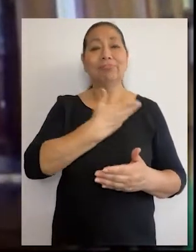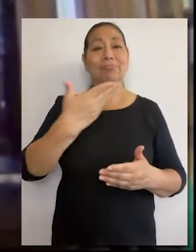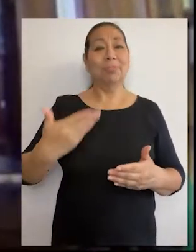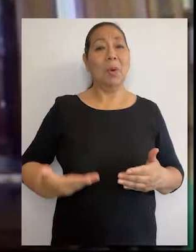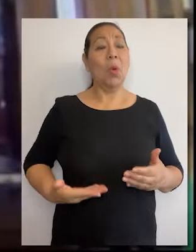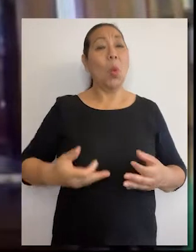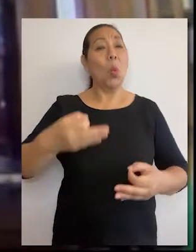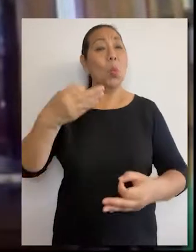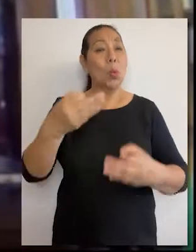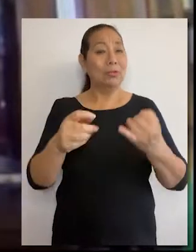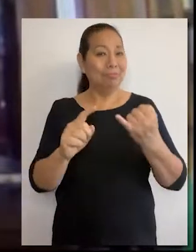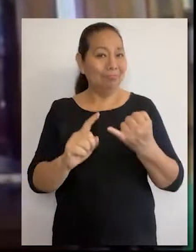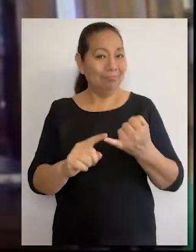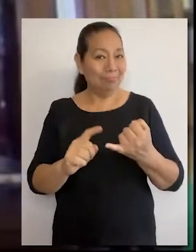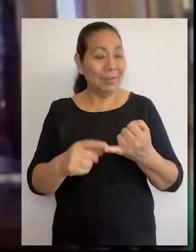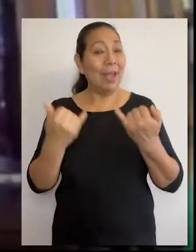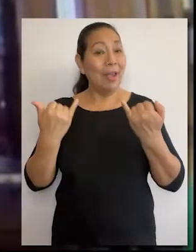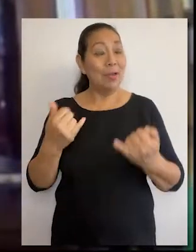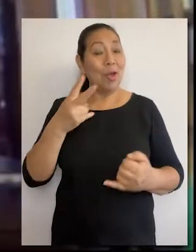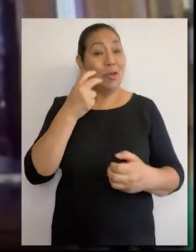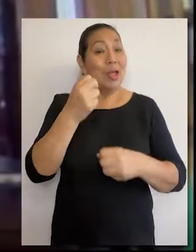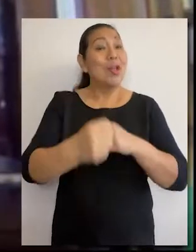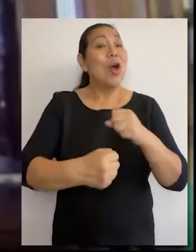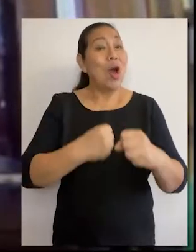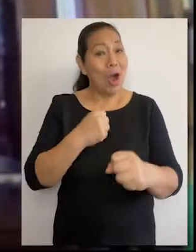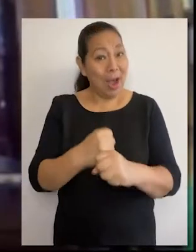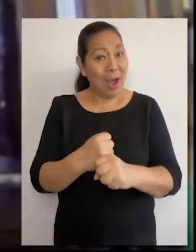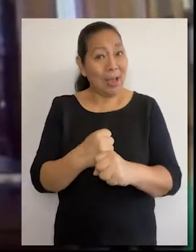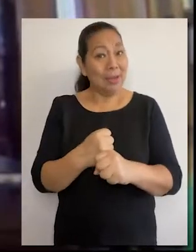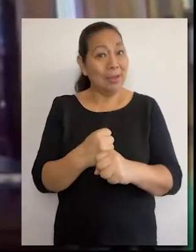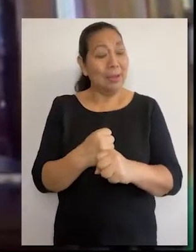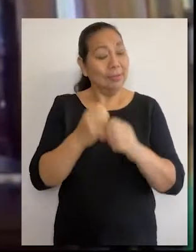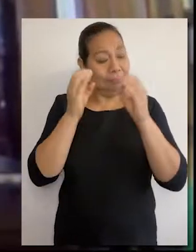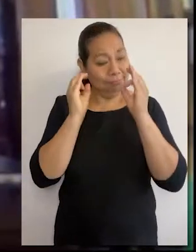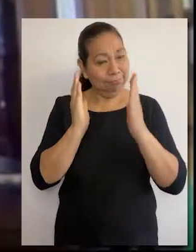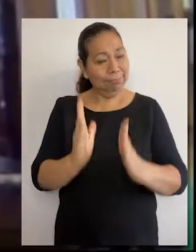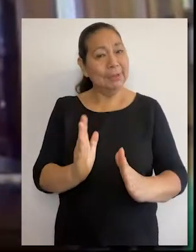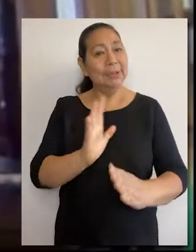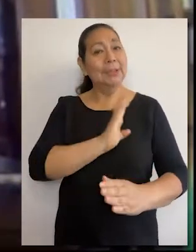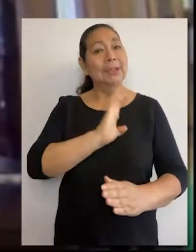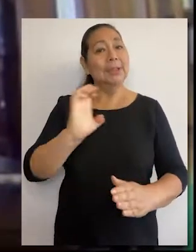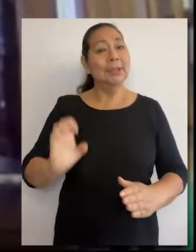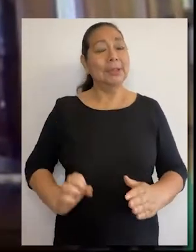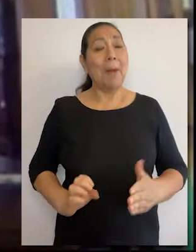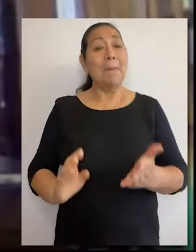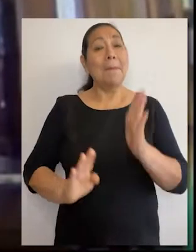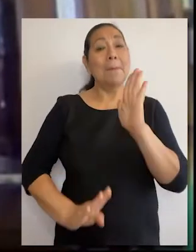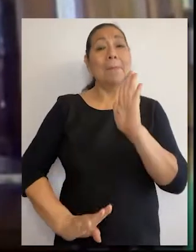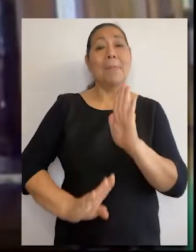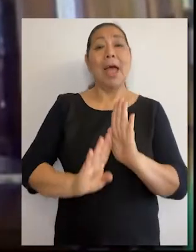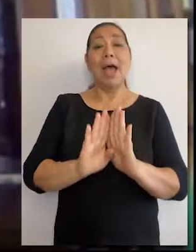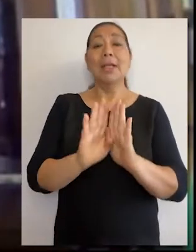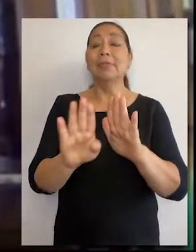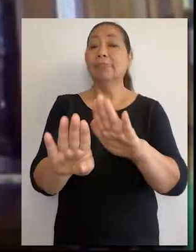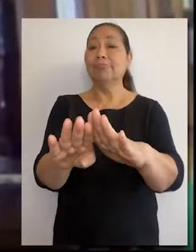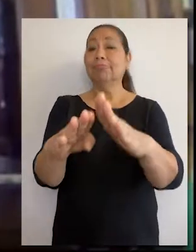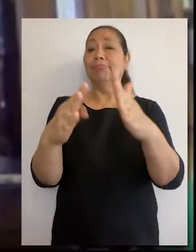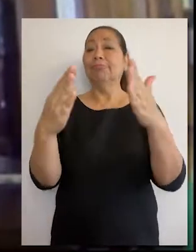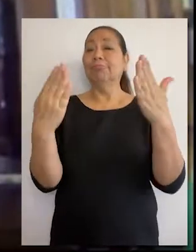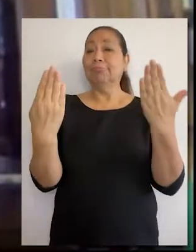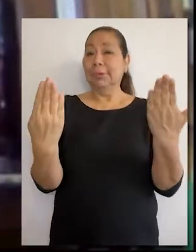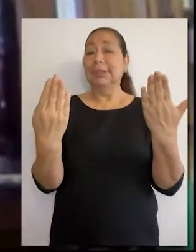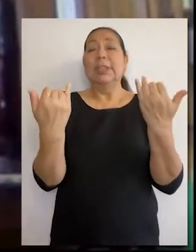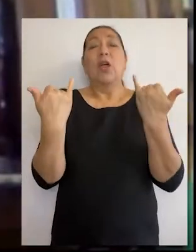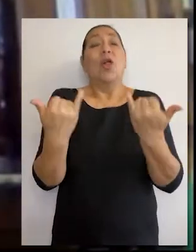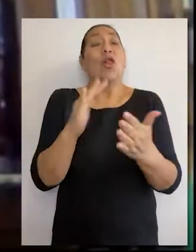presidencia del Poder Judicial en este Bicentenario, espero que tengamos un Estado con cada vez mayor apertura para ver